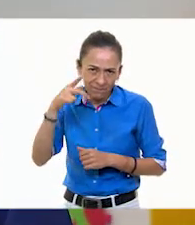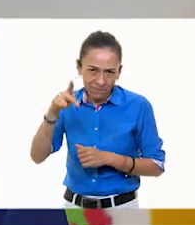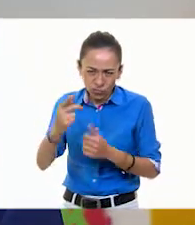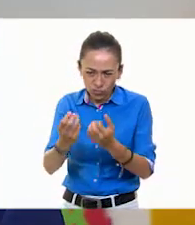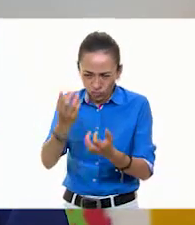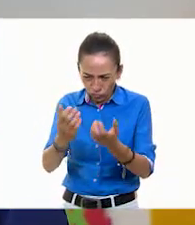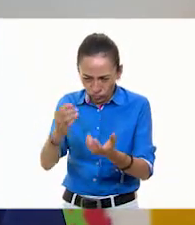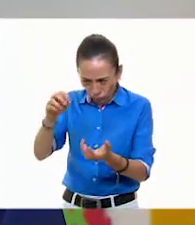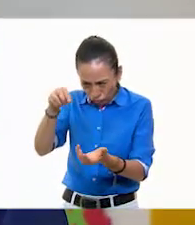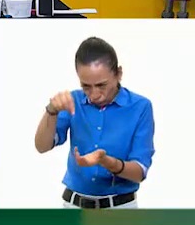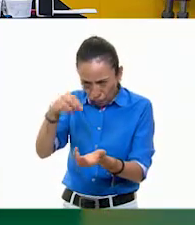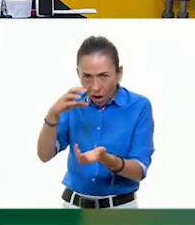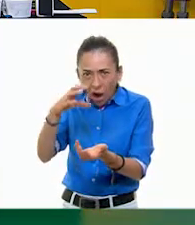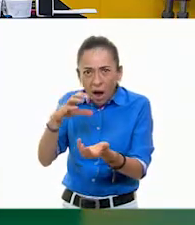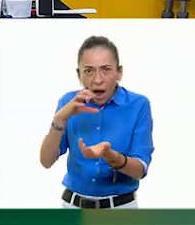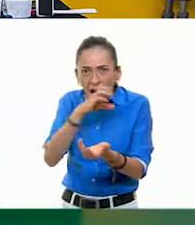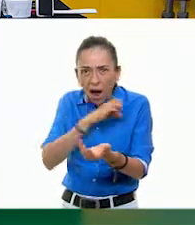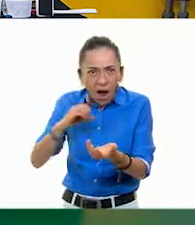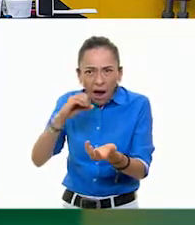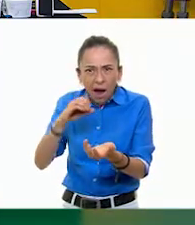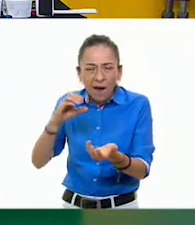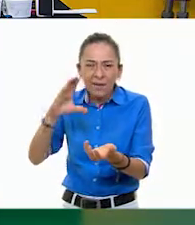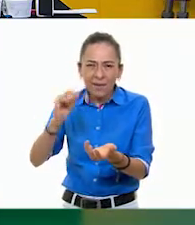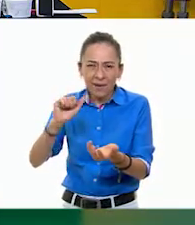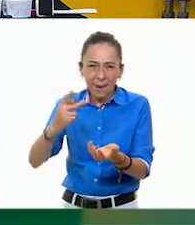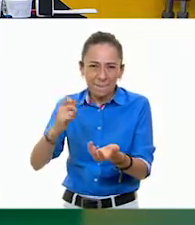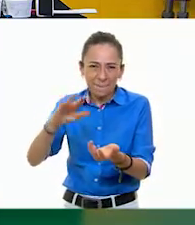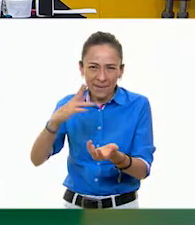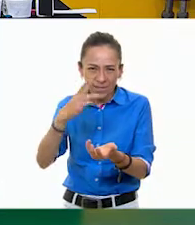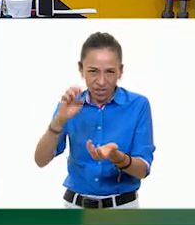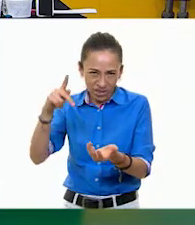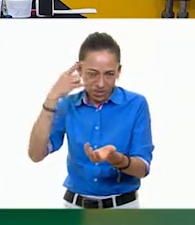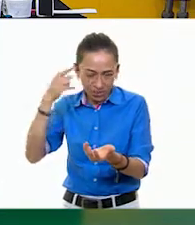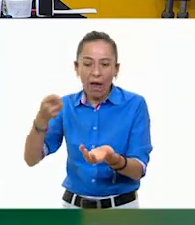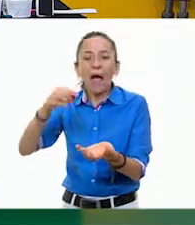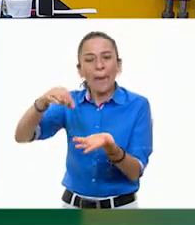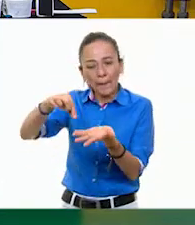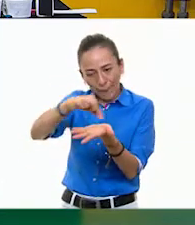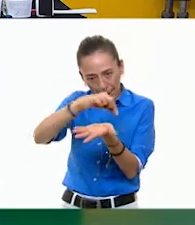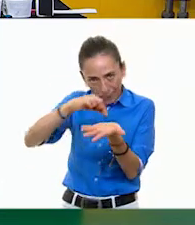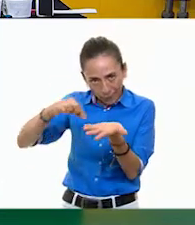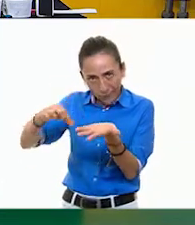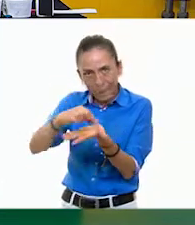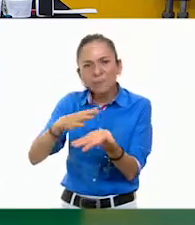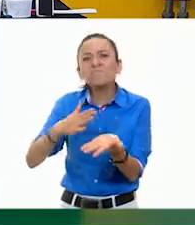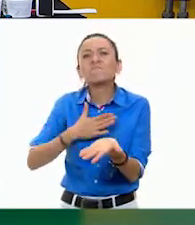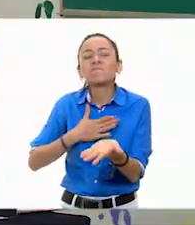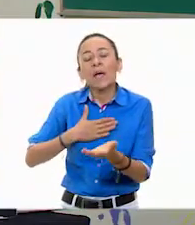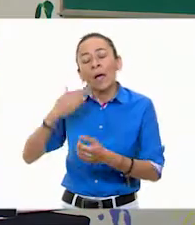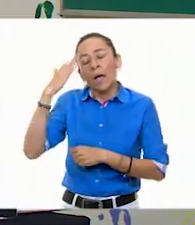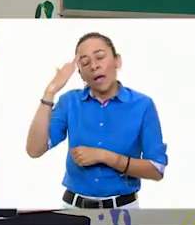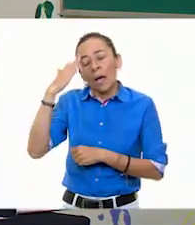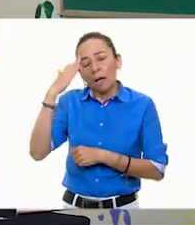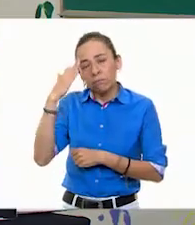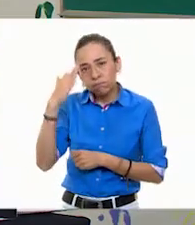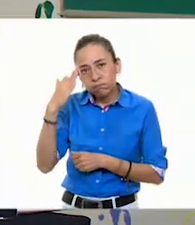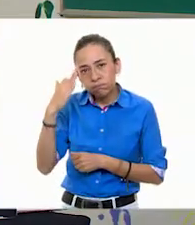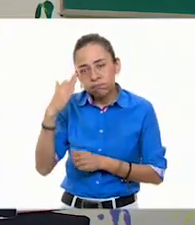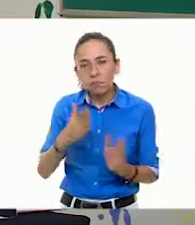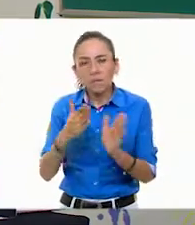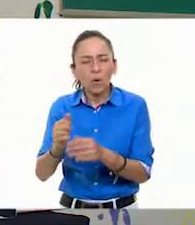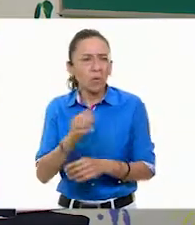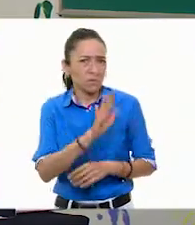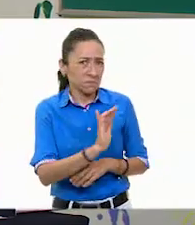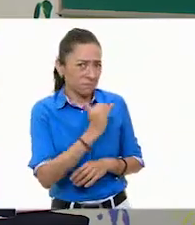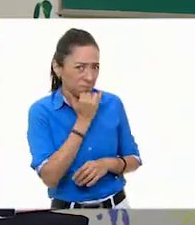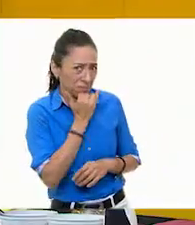que ahorita estamos haciendo. Bueno, como este proceso, decimos, es muy largo, vamos a saltar por el siguiente. Y lo puedo dejar así, maestro, por